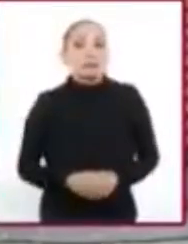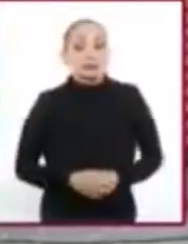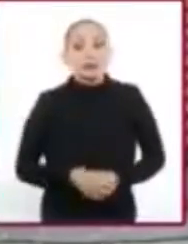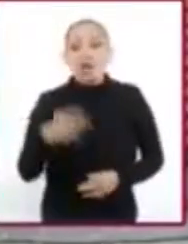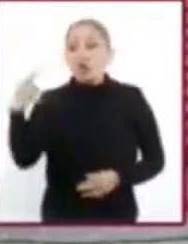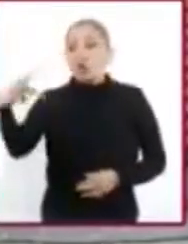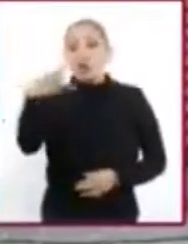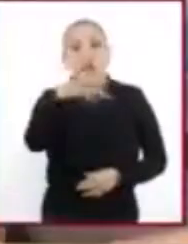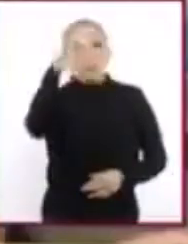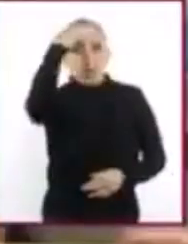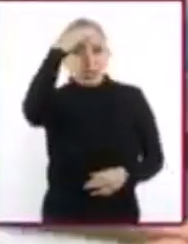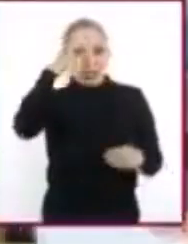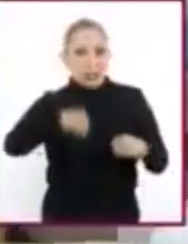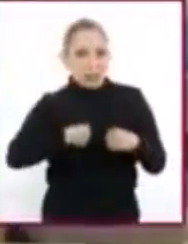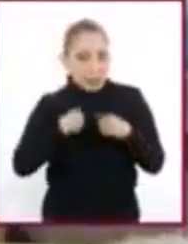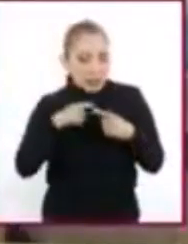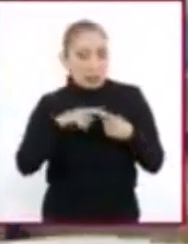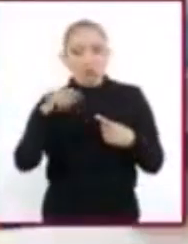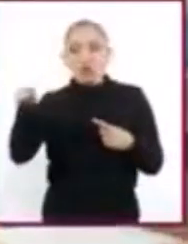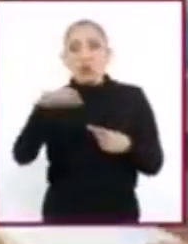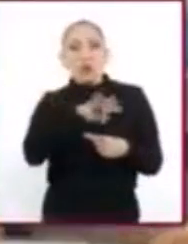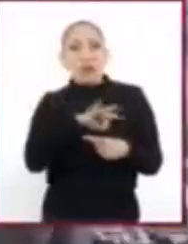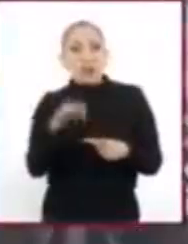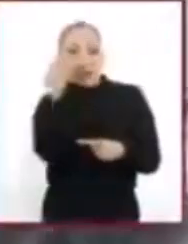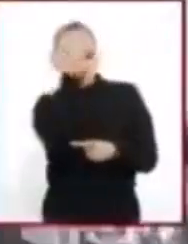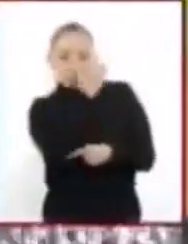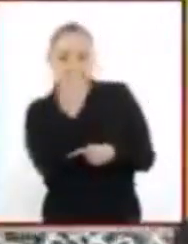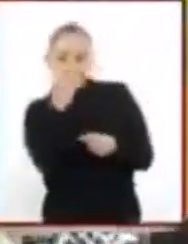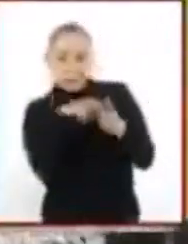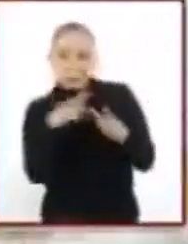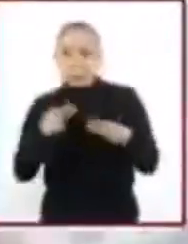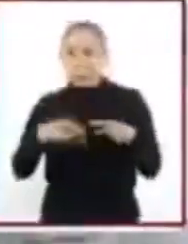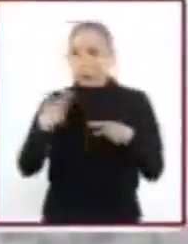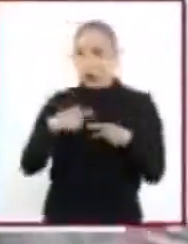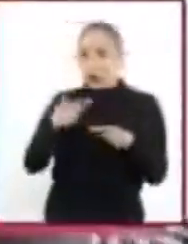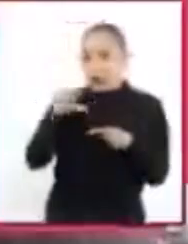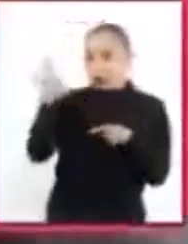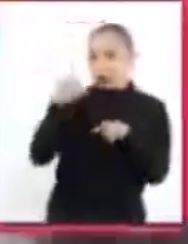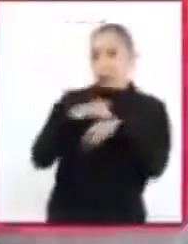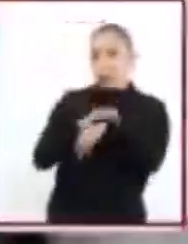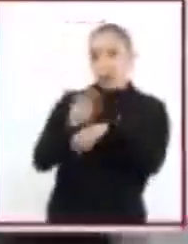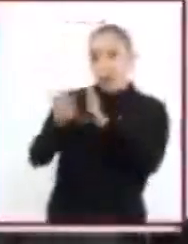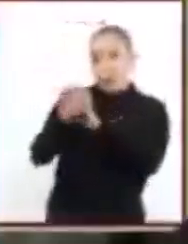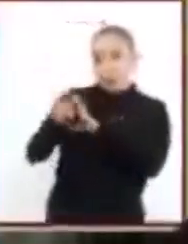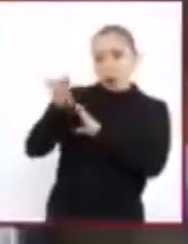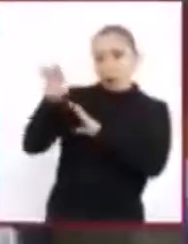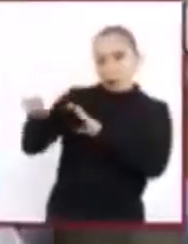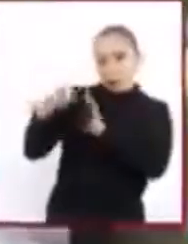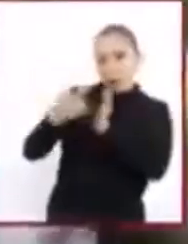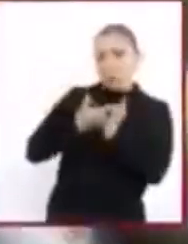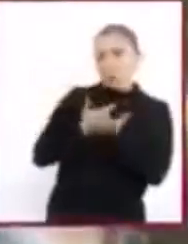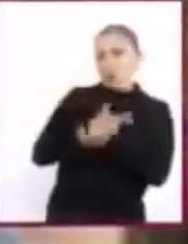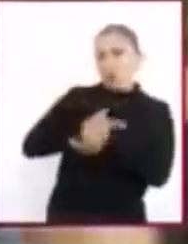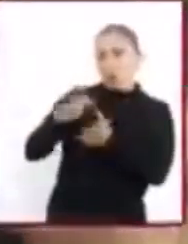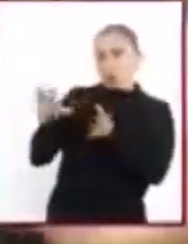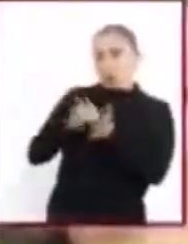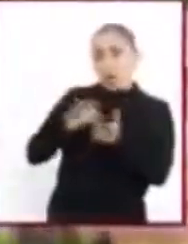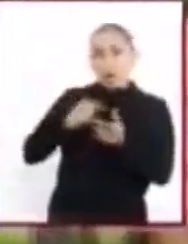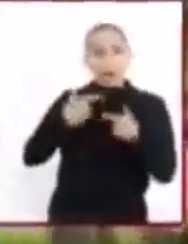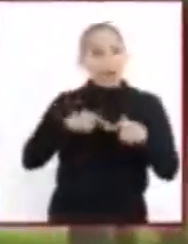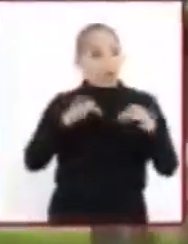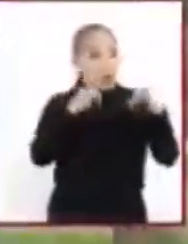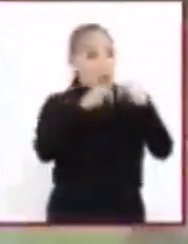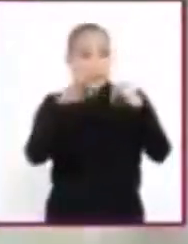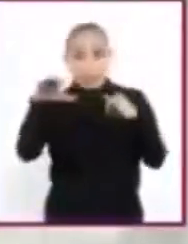experiencias vividas, la propia capacidad de análisis, las personas que se escogen como referentes, etc. Por ello, ni personas ni